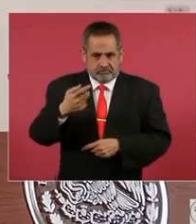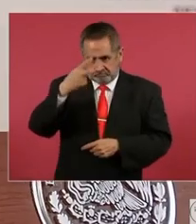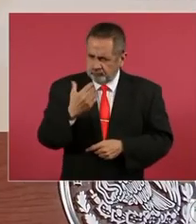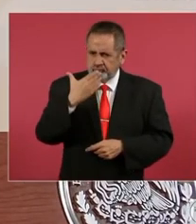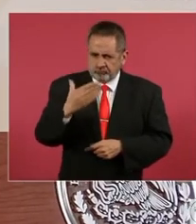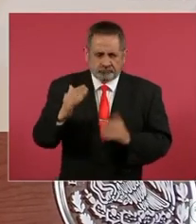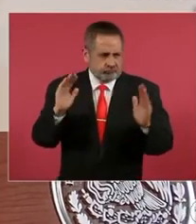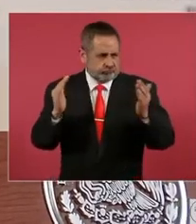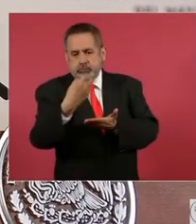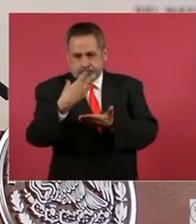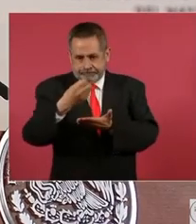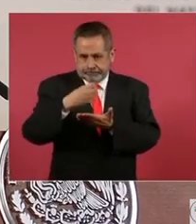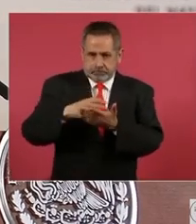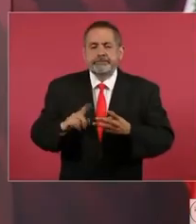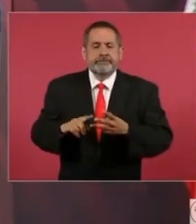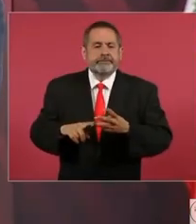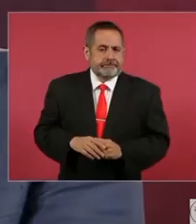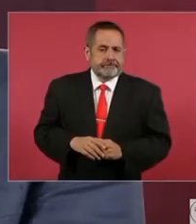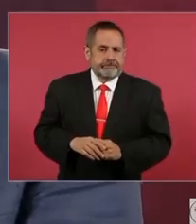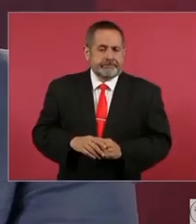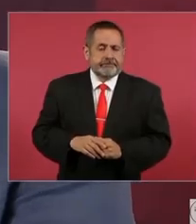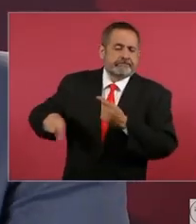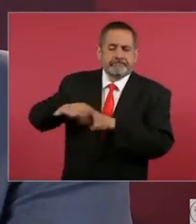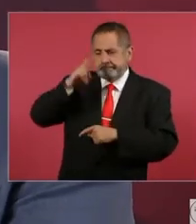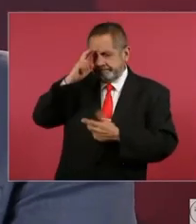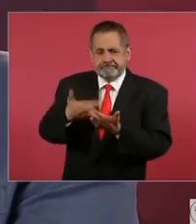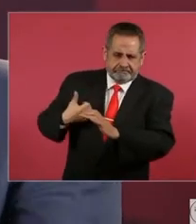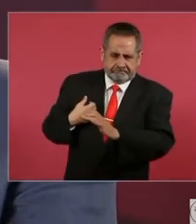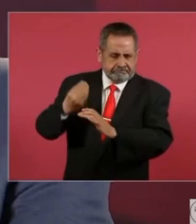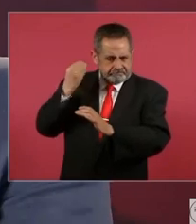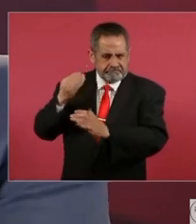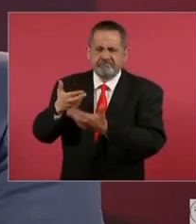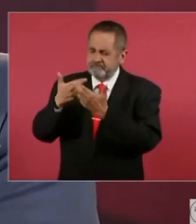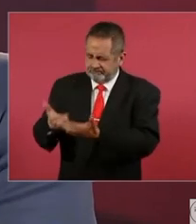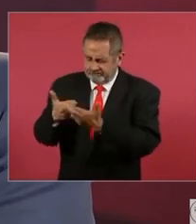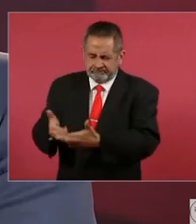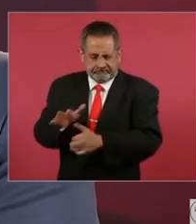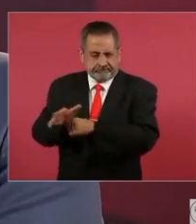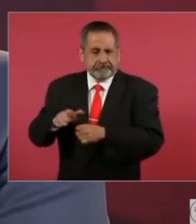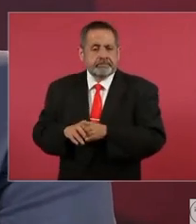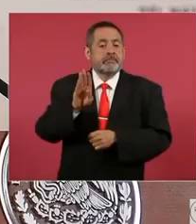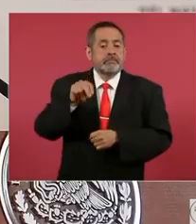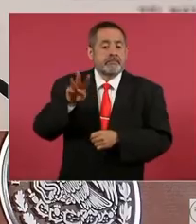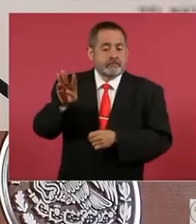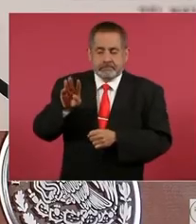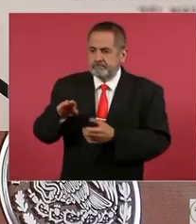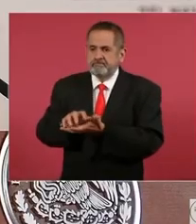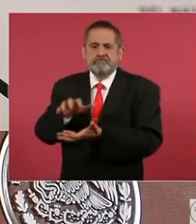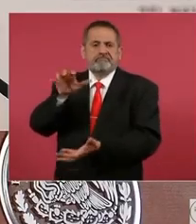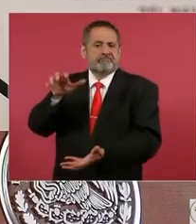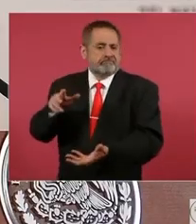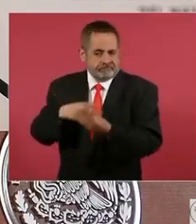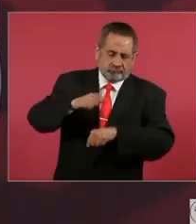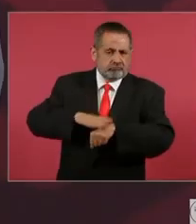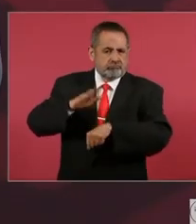peso, récord en remesas, récord en reservas del Banco de México, récord en crecimiento de la bolsa, récord en